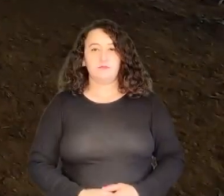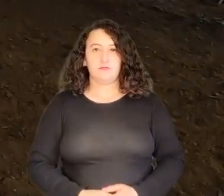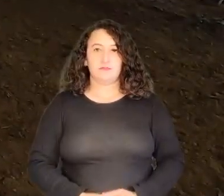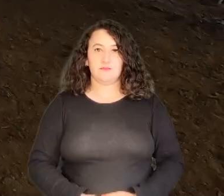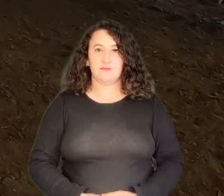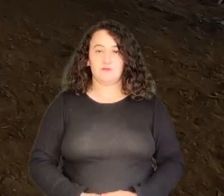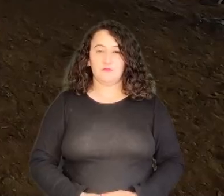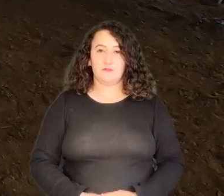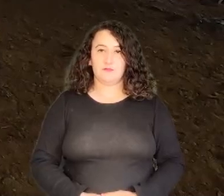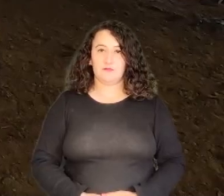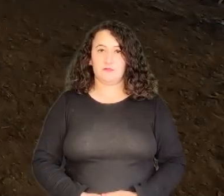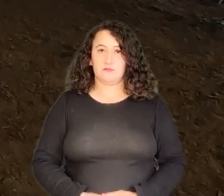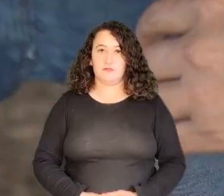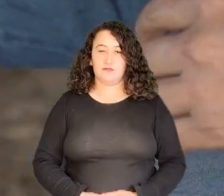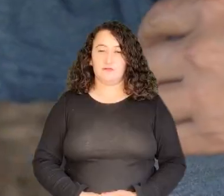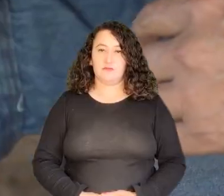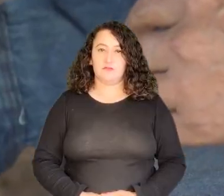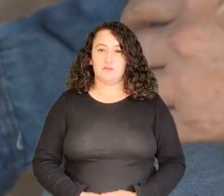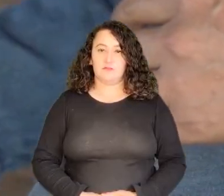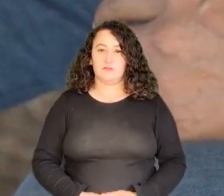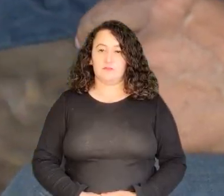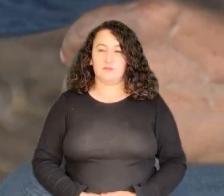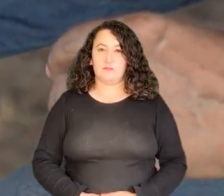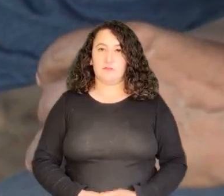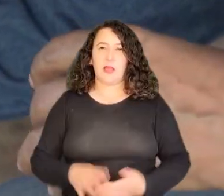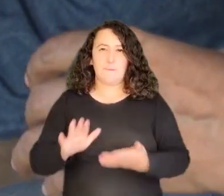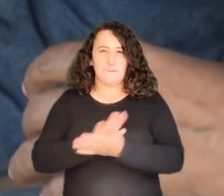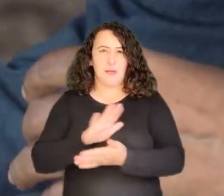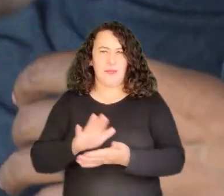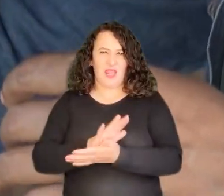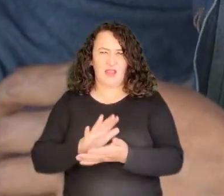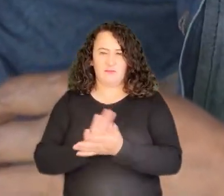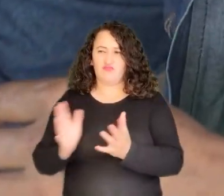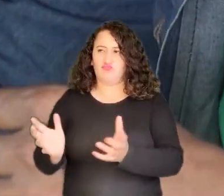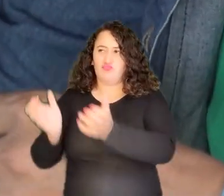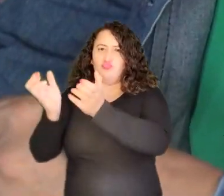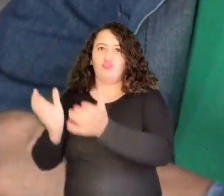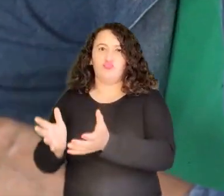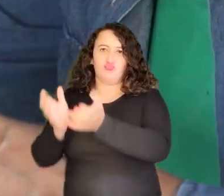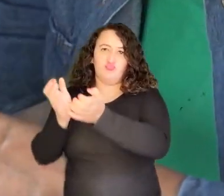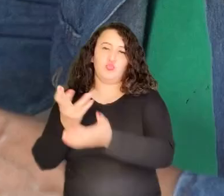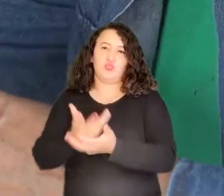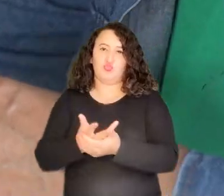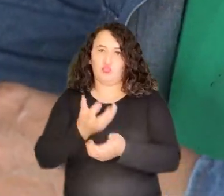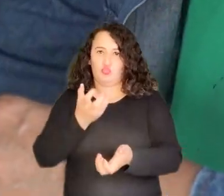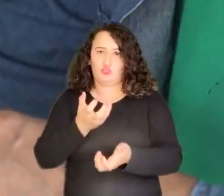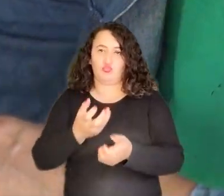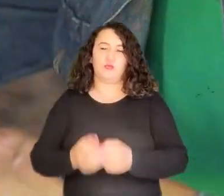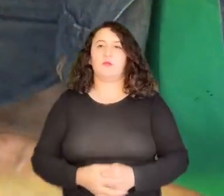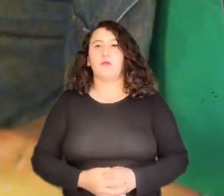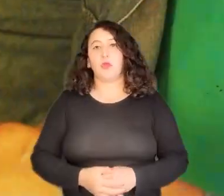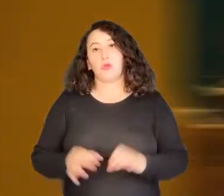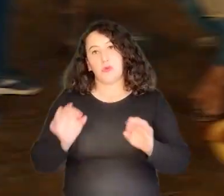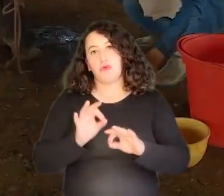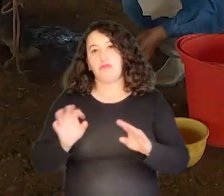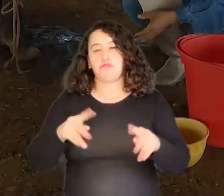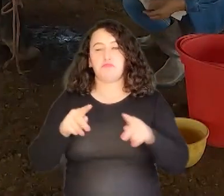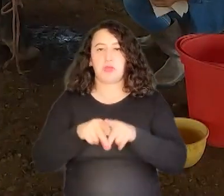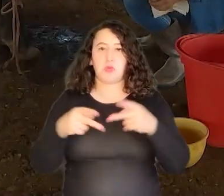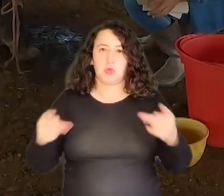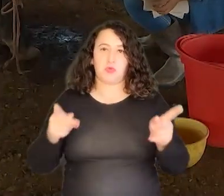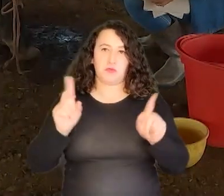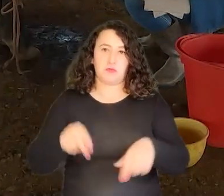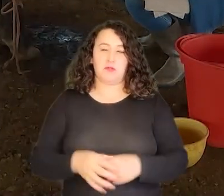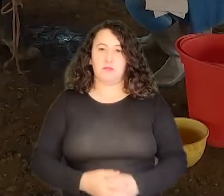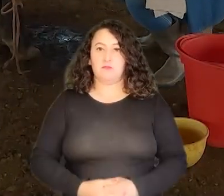con toallitas de papel desechable o se puede también con periódico. Y